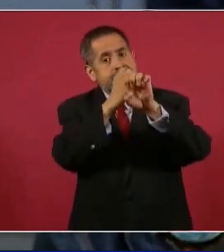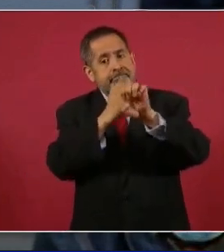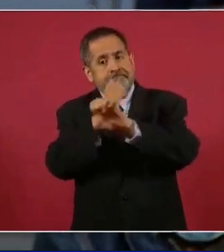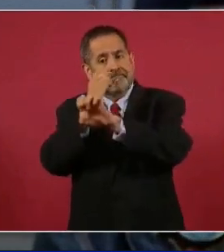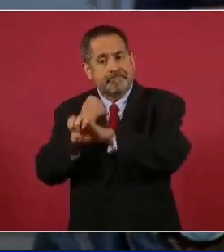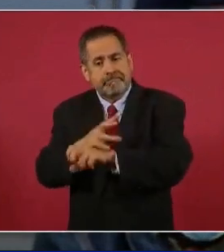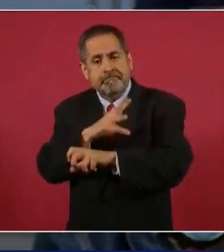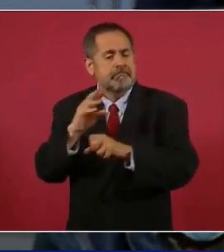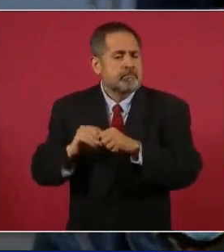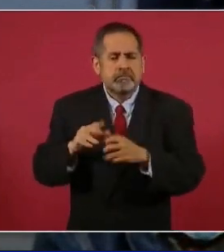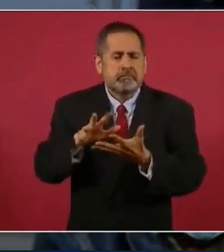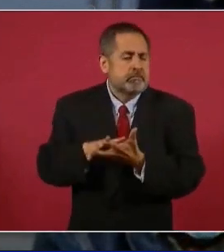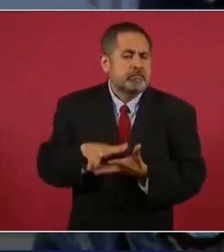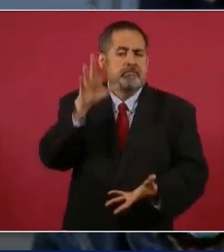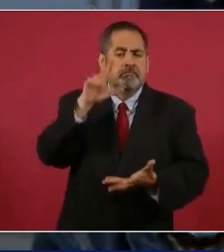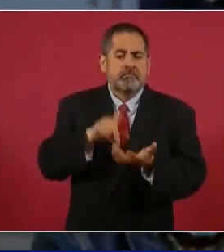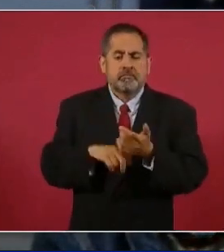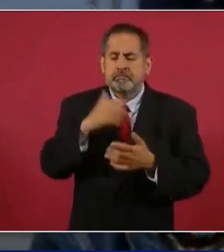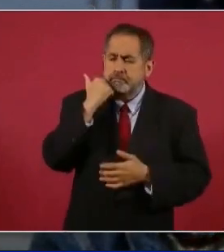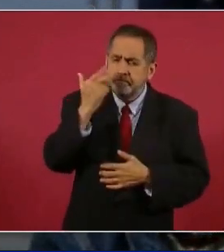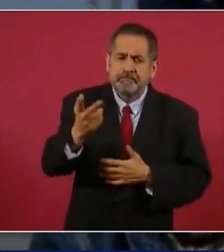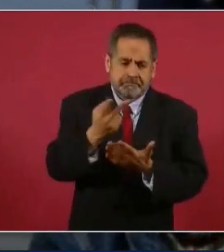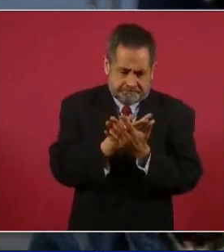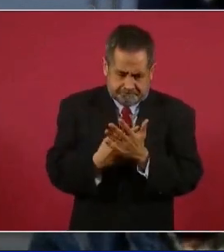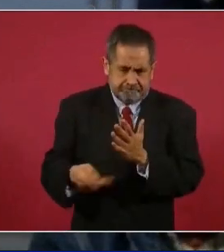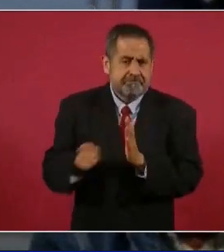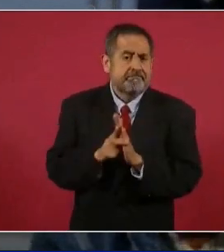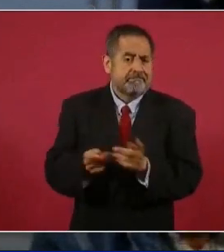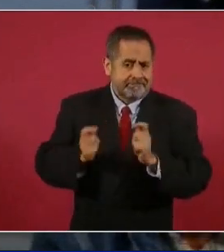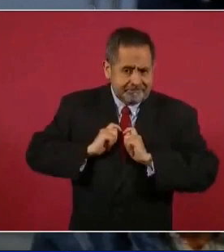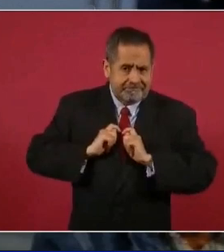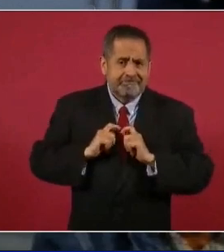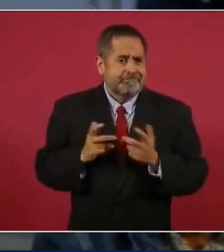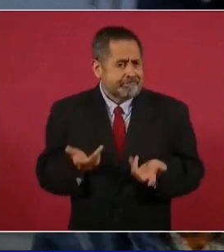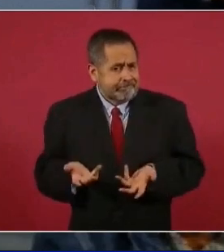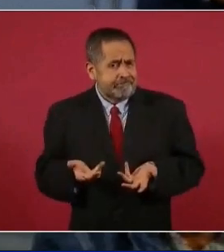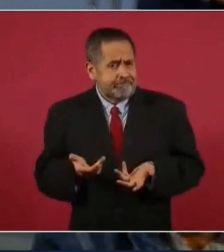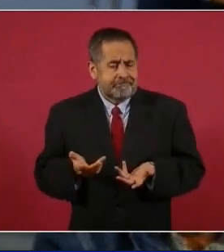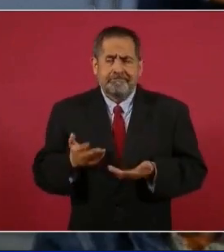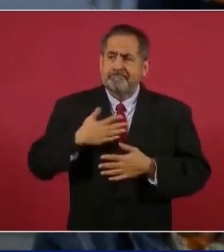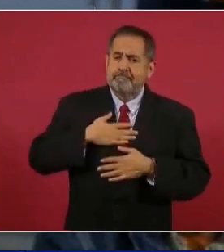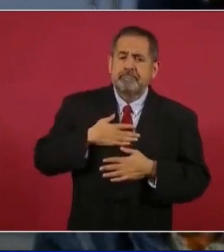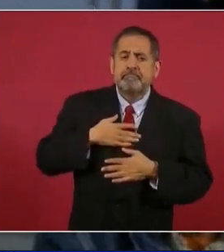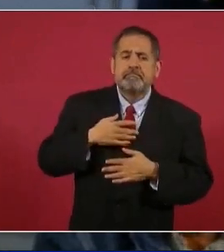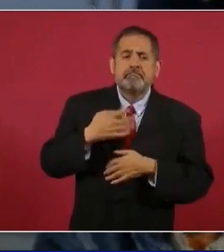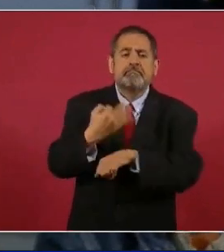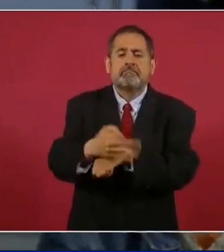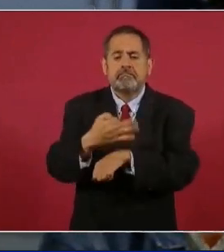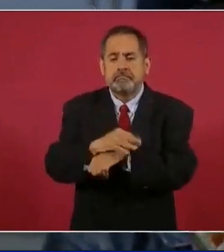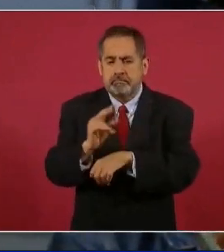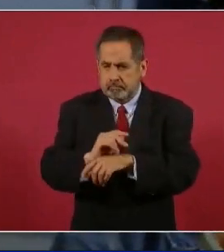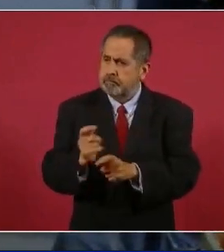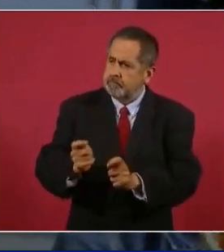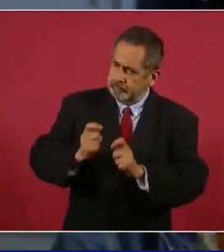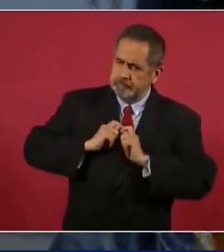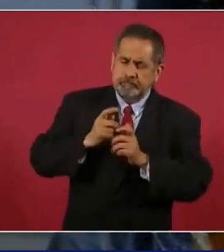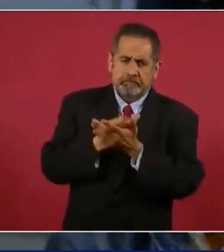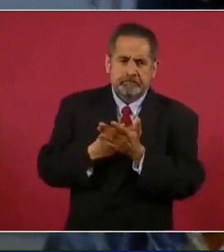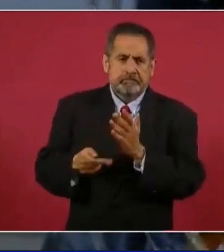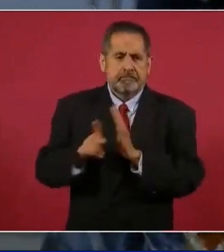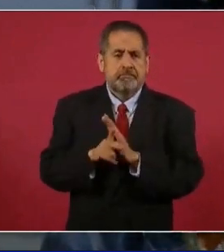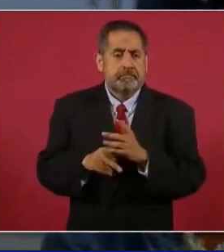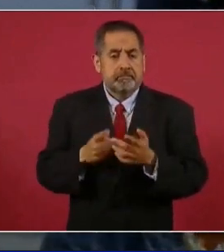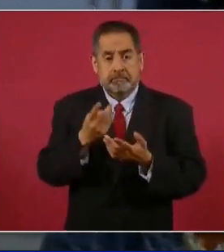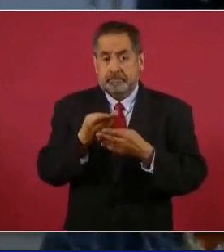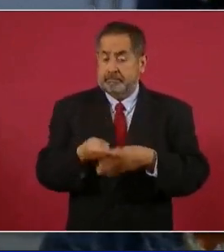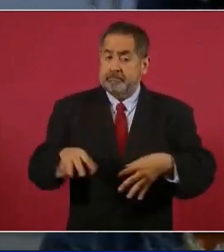porque la gran mayoría de ellos exigen la basificación, es decir, que los reconozcan como personal del magisterio. Y esto es súper